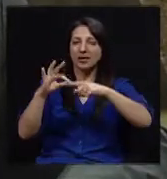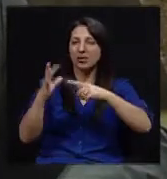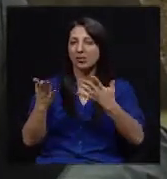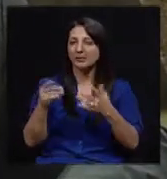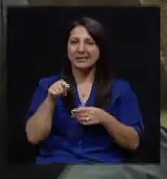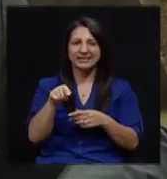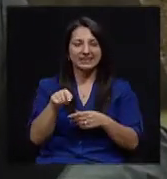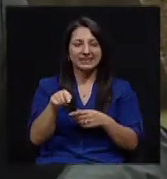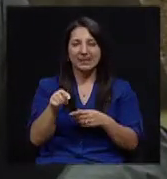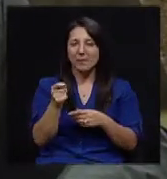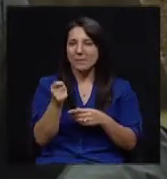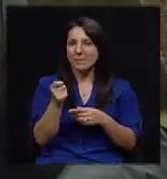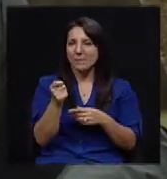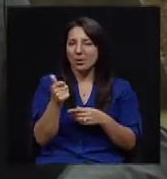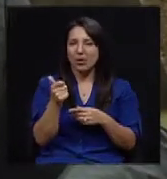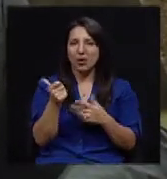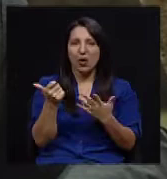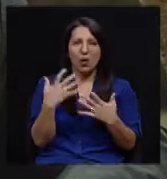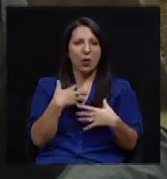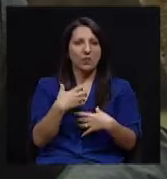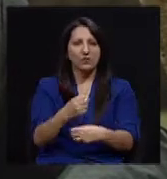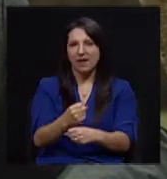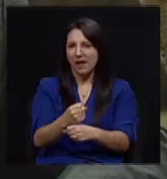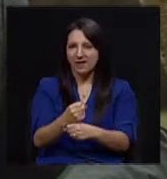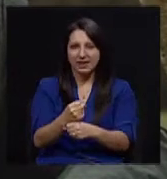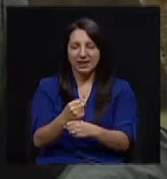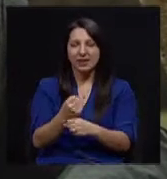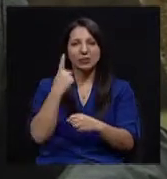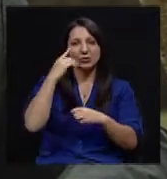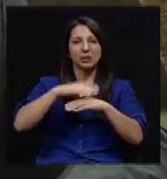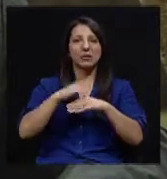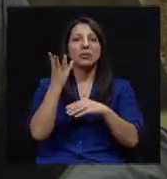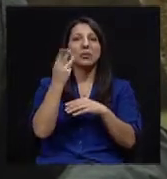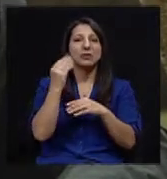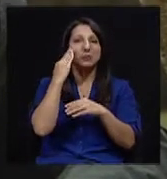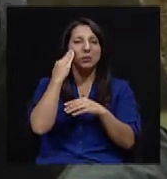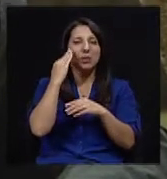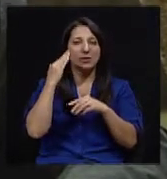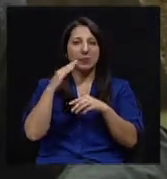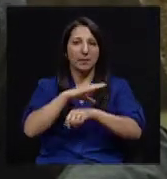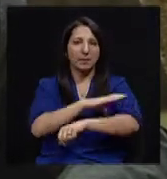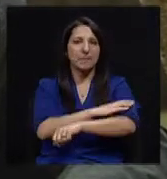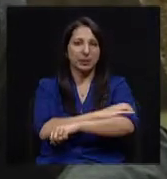poco confiables en cuanto a la medición de la presión arterial.